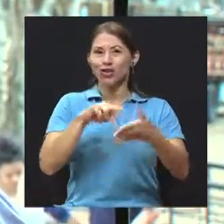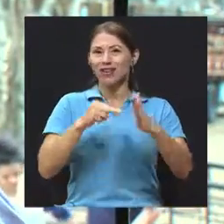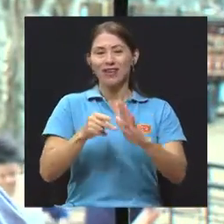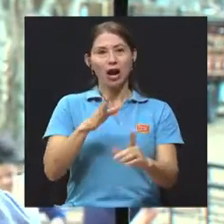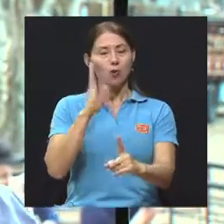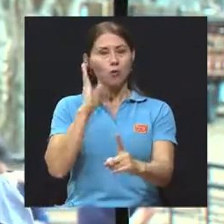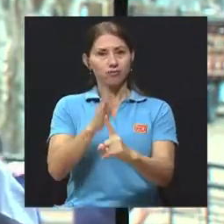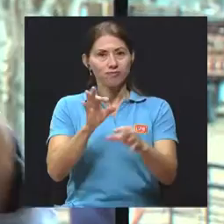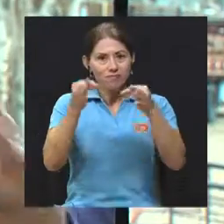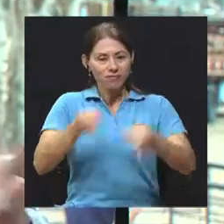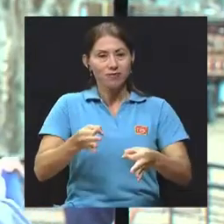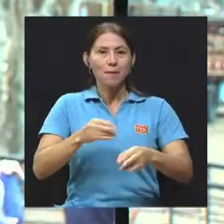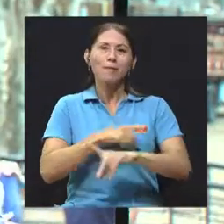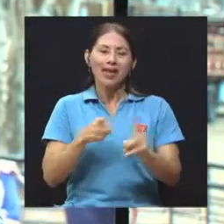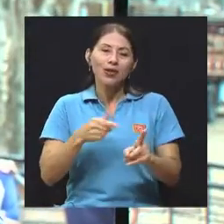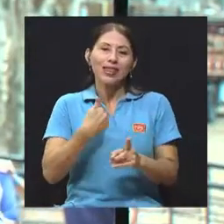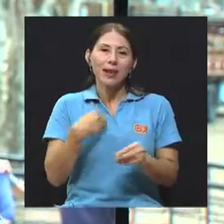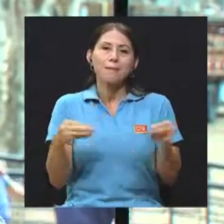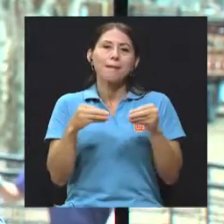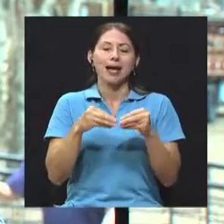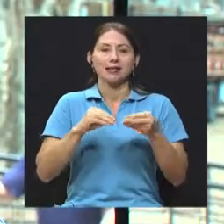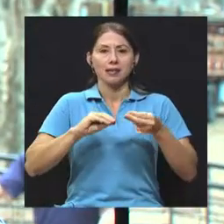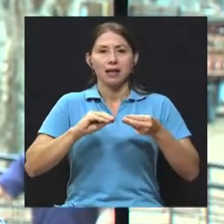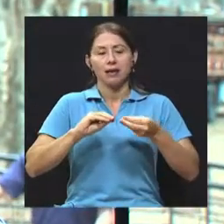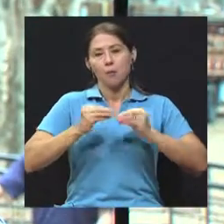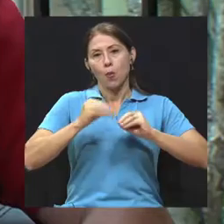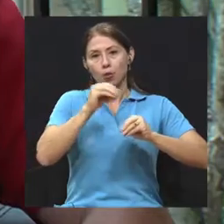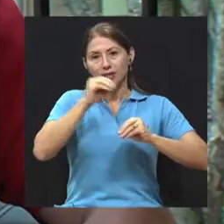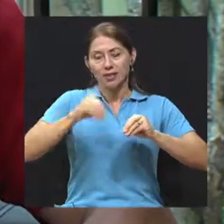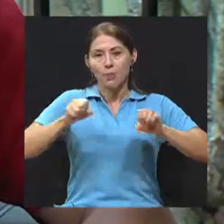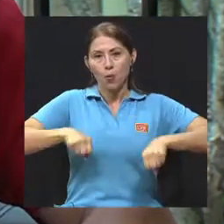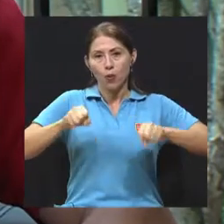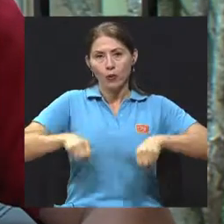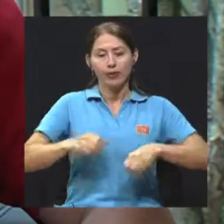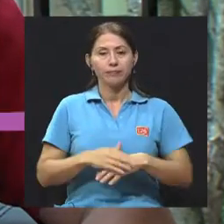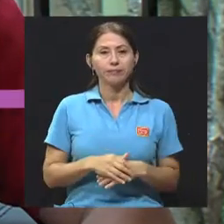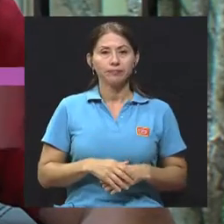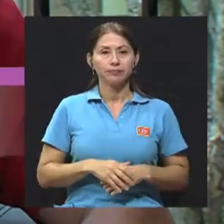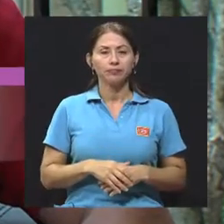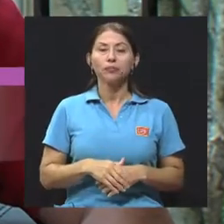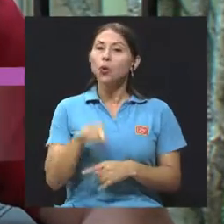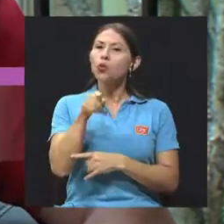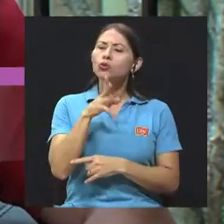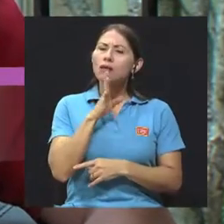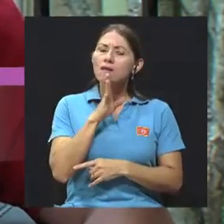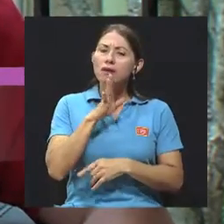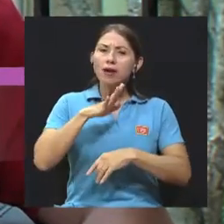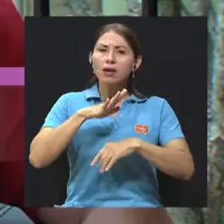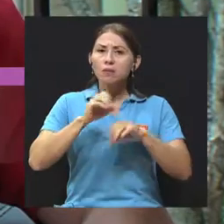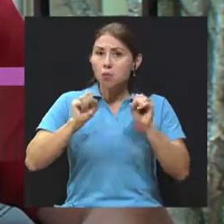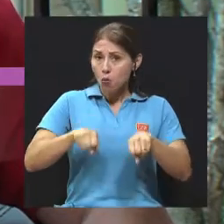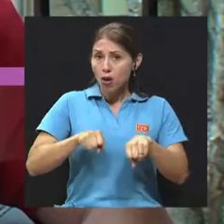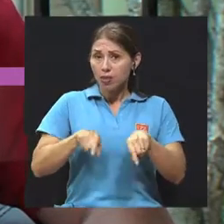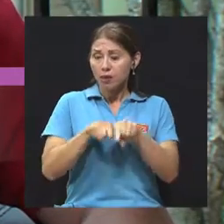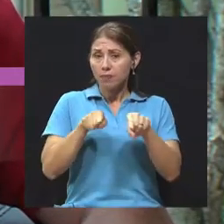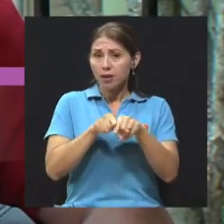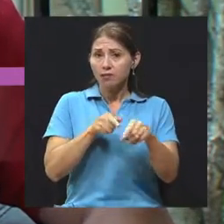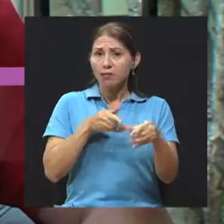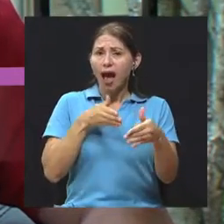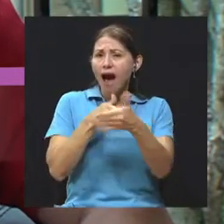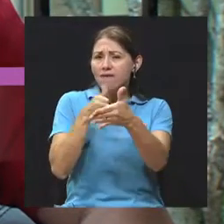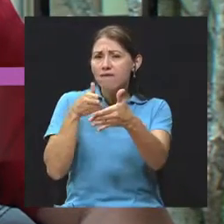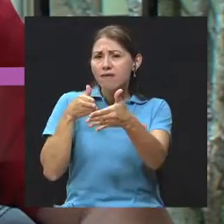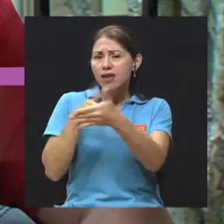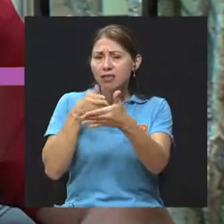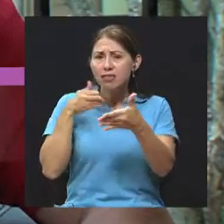tiene más probabilidades que el resto de la población. Doctor, usted hablaba de que podría afectar a diferentes